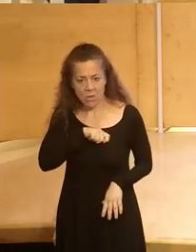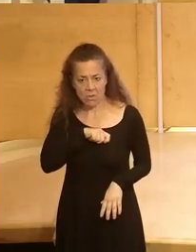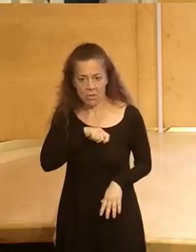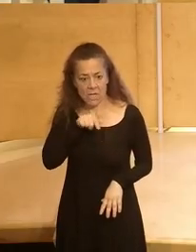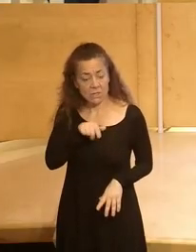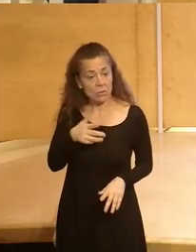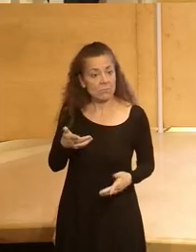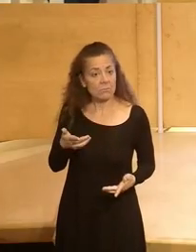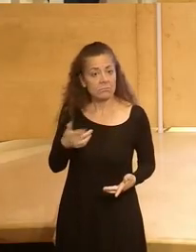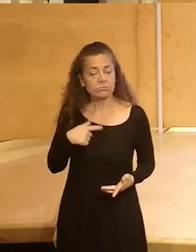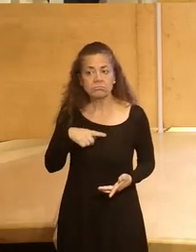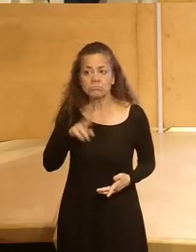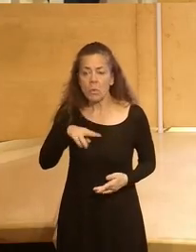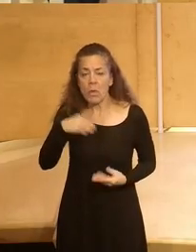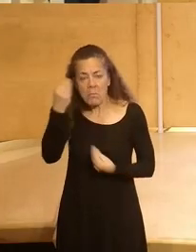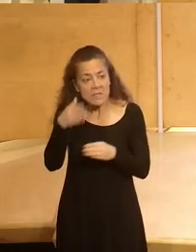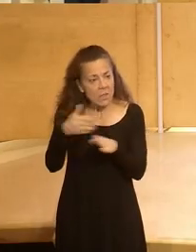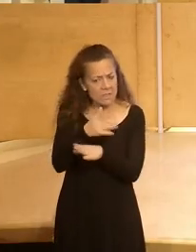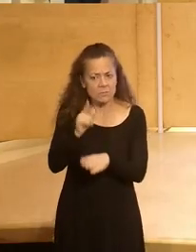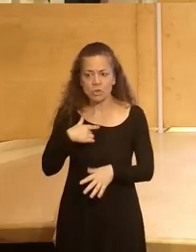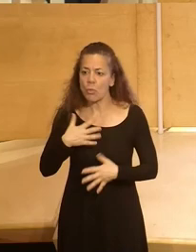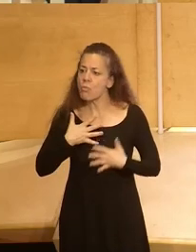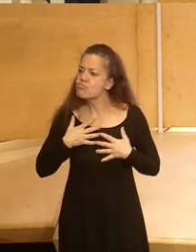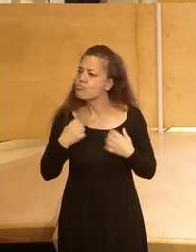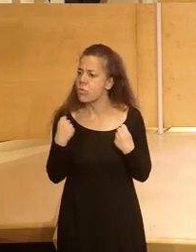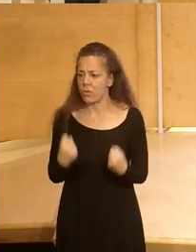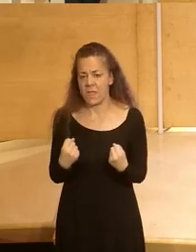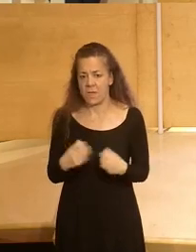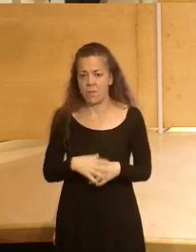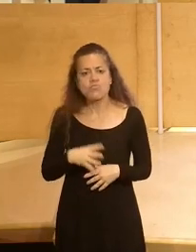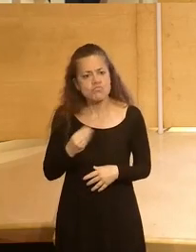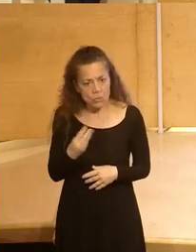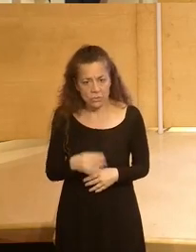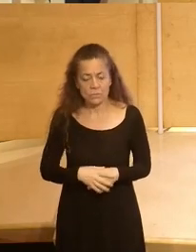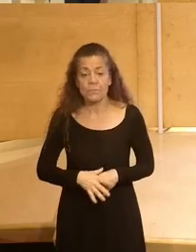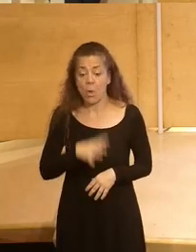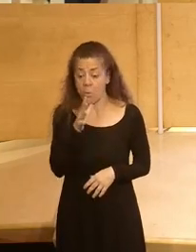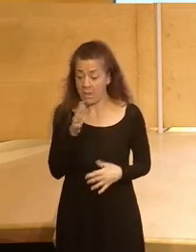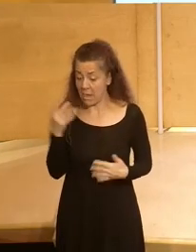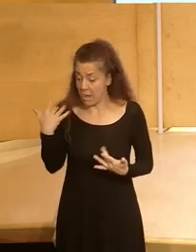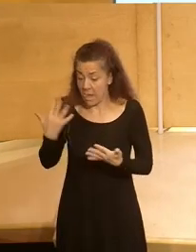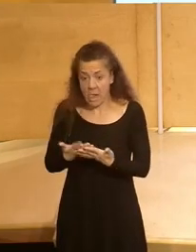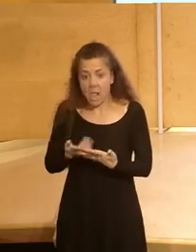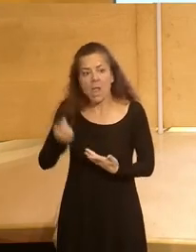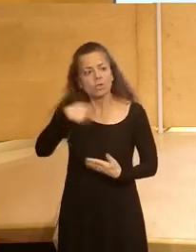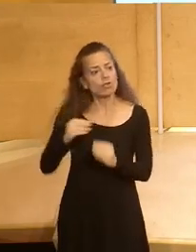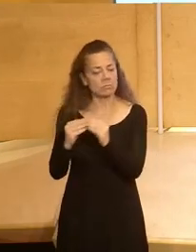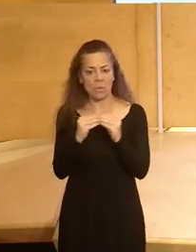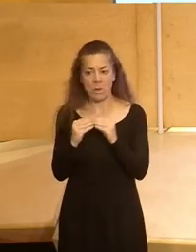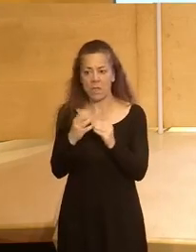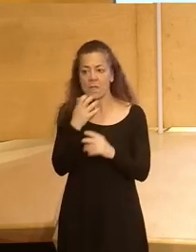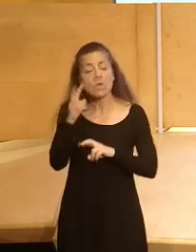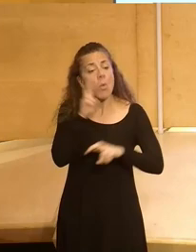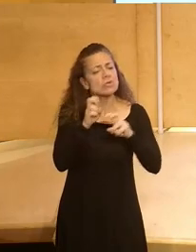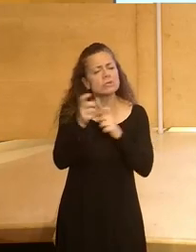quizás no lo habíamos planteado pero tiene un poder muy grande porque hasta ahora y estaréis todos de acuerdo conmigo que cuando